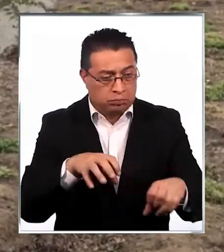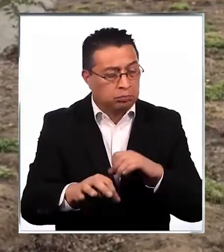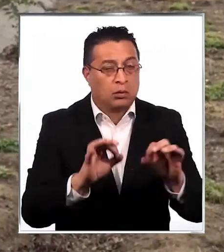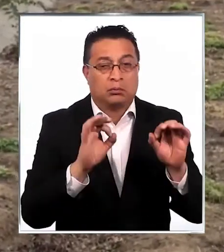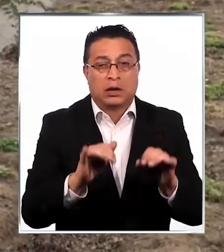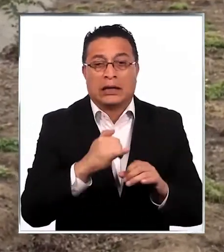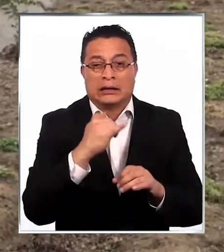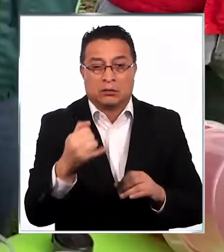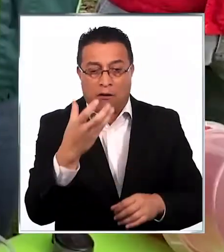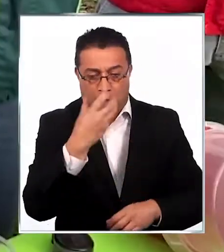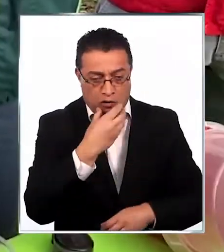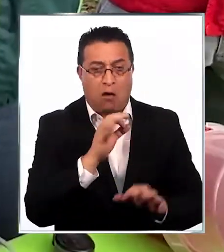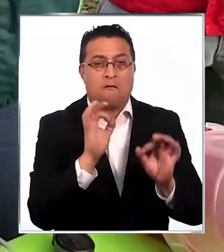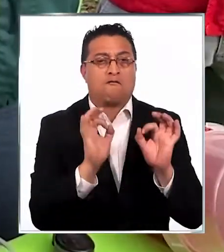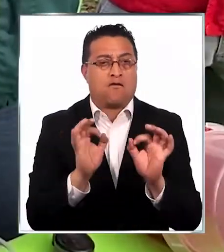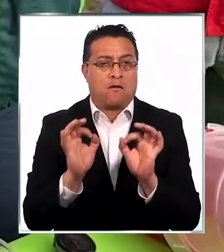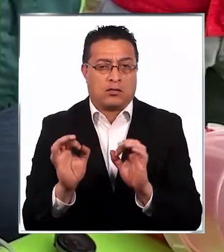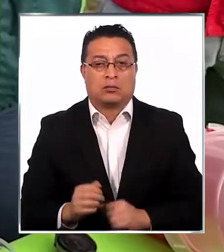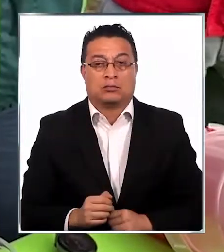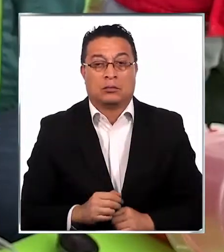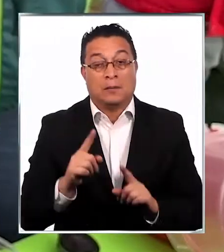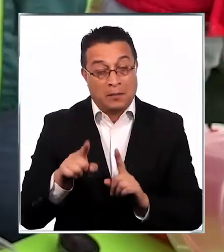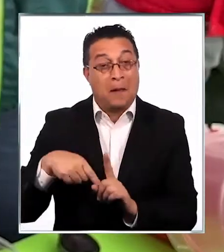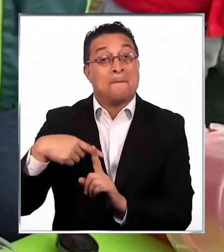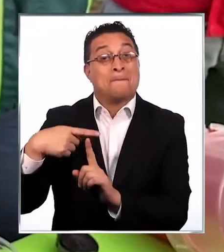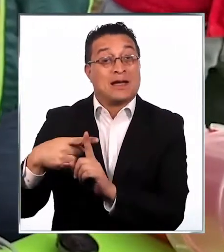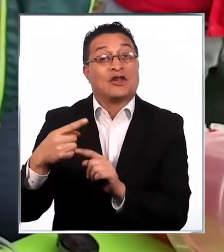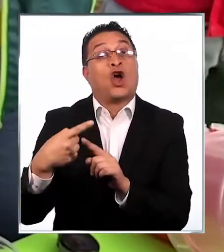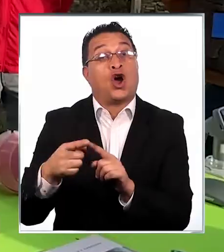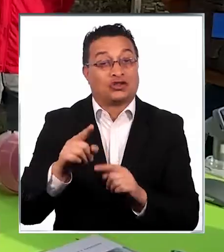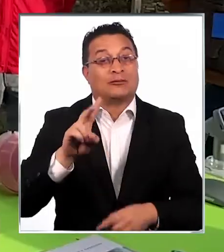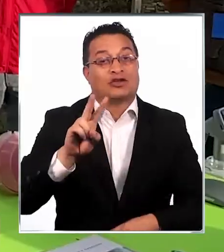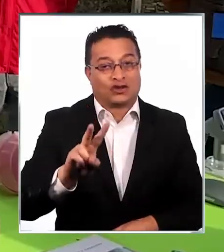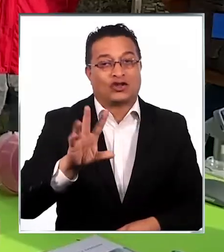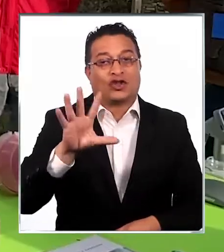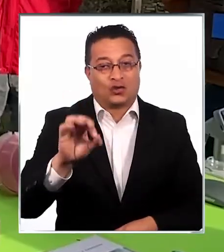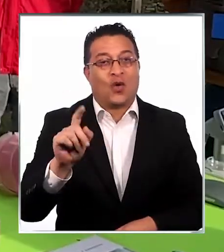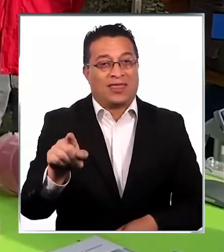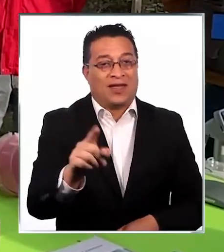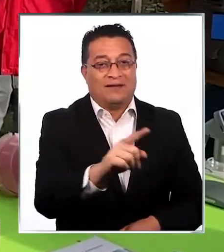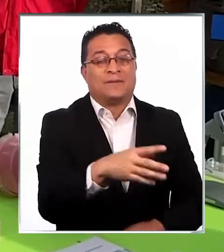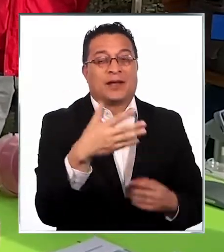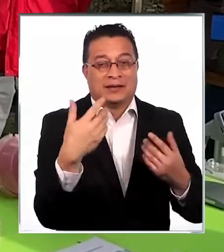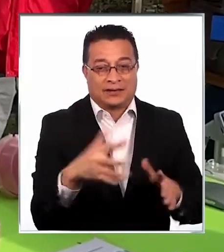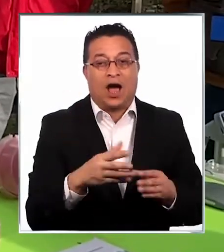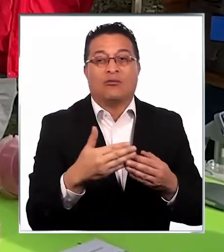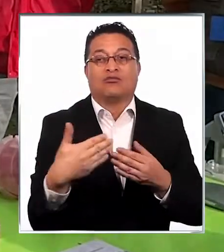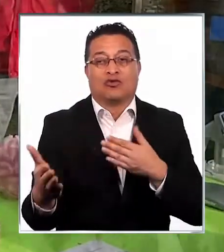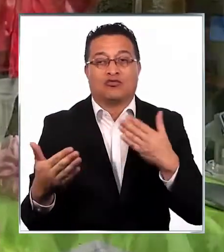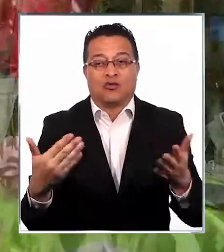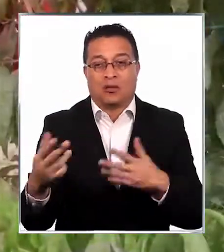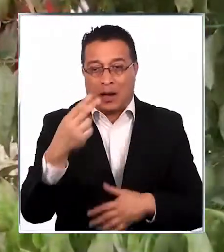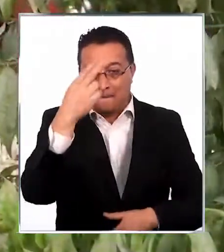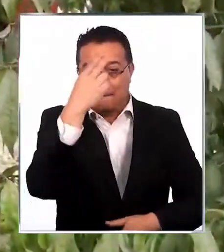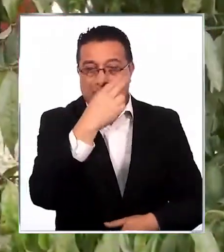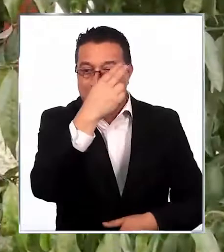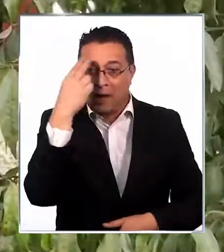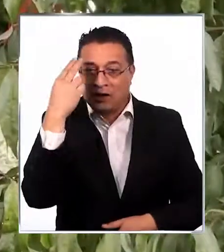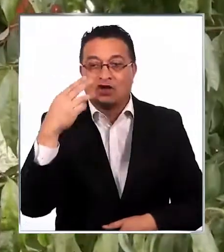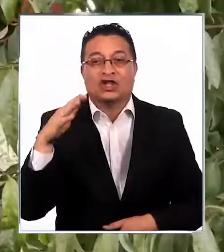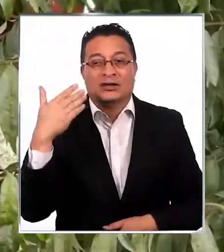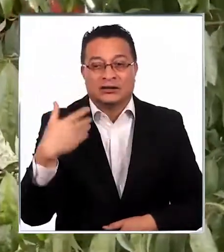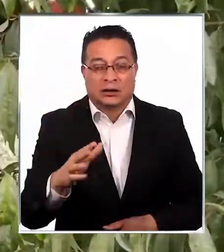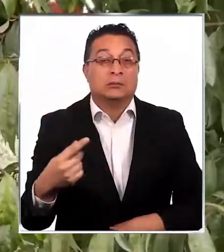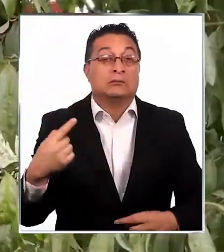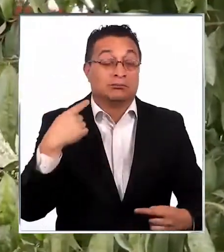estuve sacando buena fruta. Se suman a otras 250 que ya habían sido distribuidas en marzo, luego de los